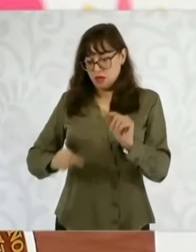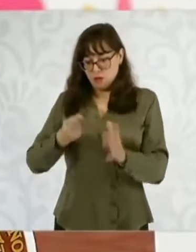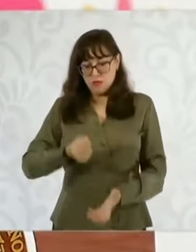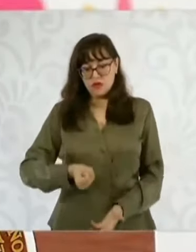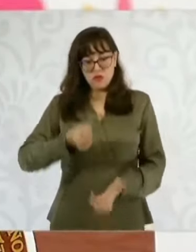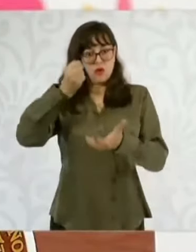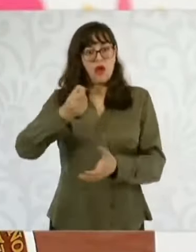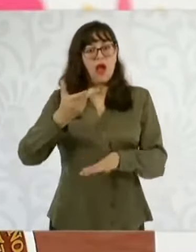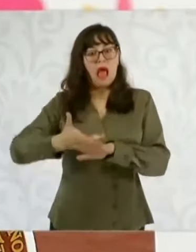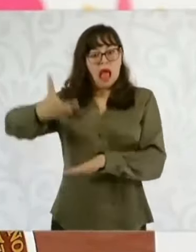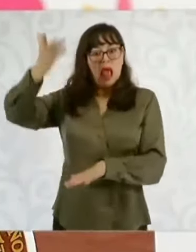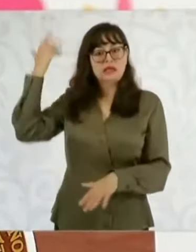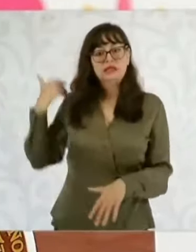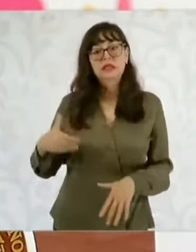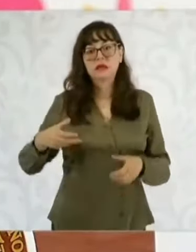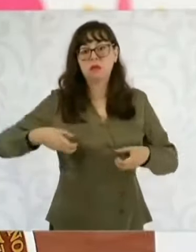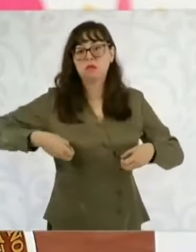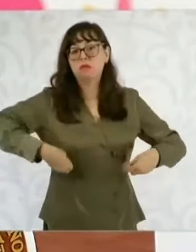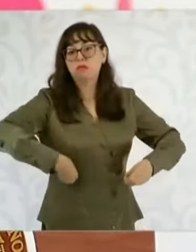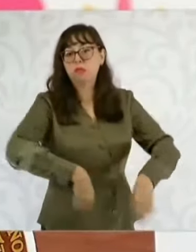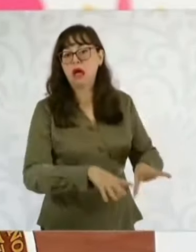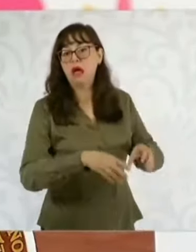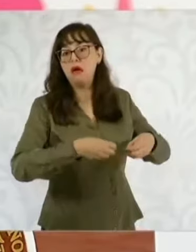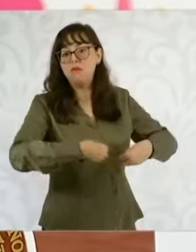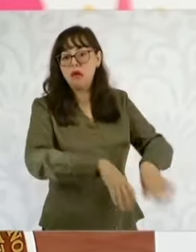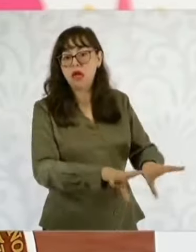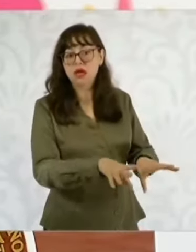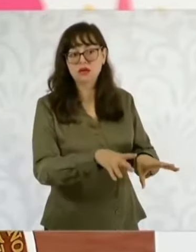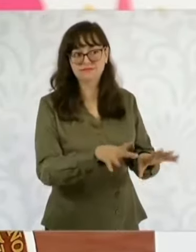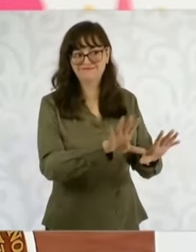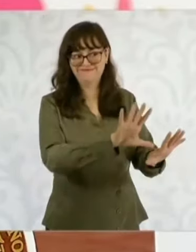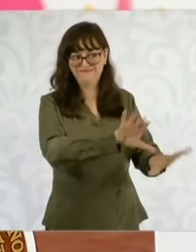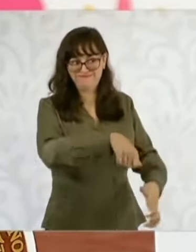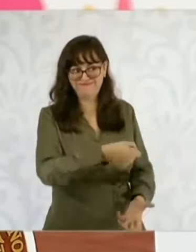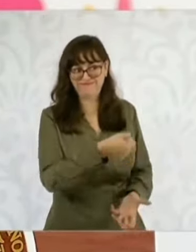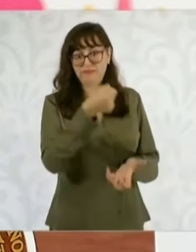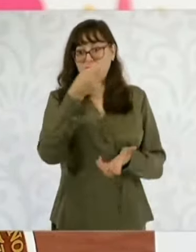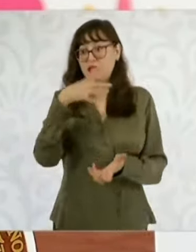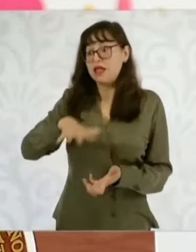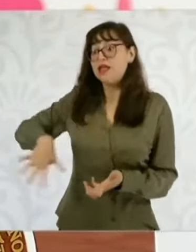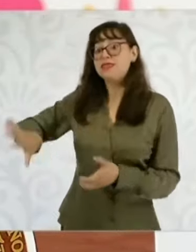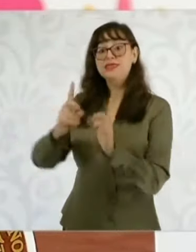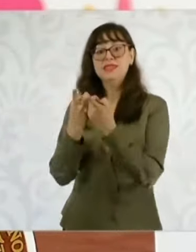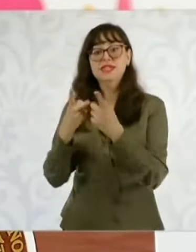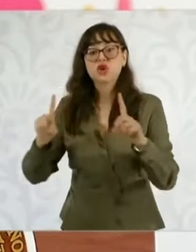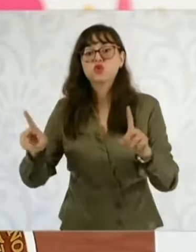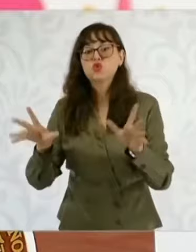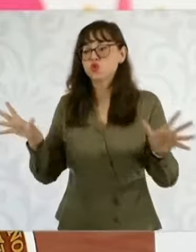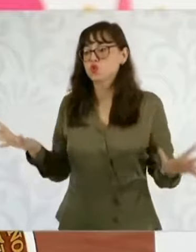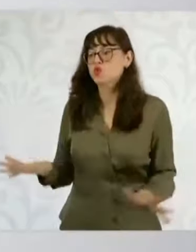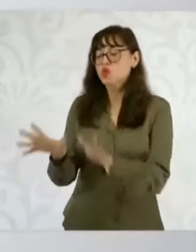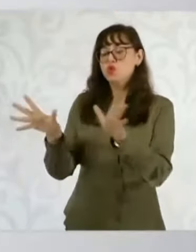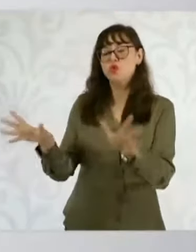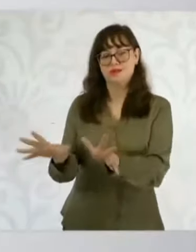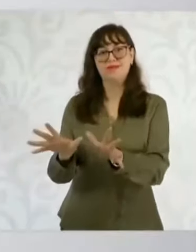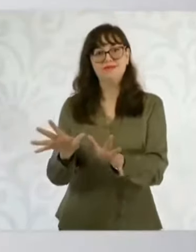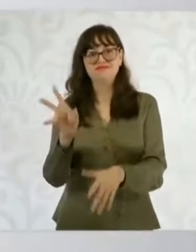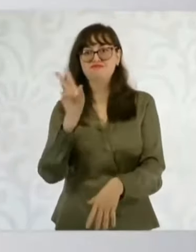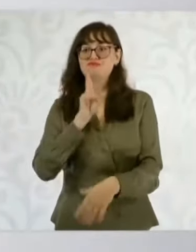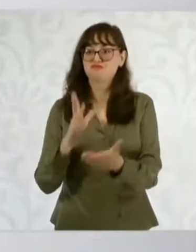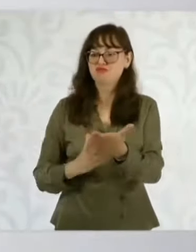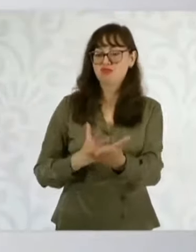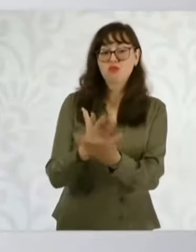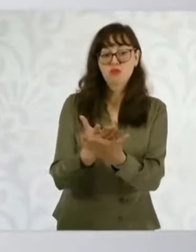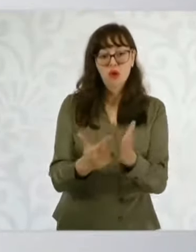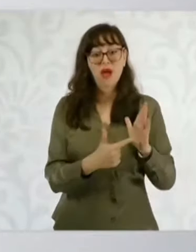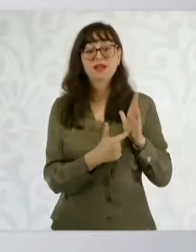presupuesto para que ese presupuesto sirva para el desarrollo del país. Entonces, eso es lo que vamos a